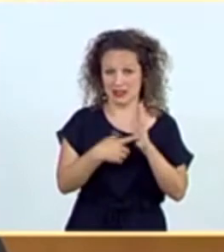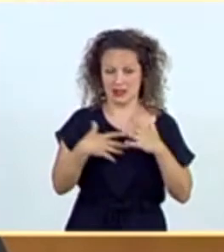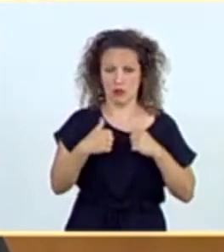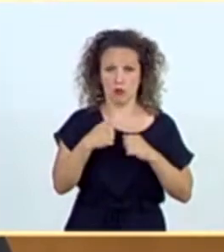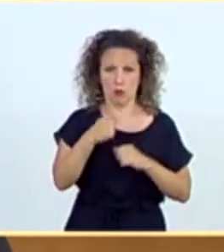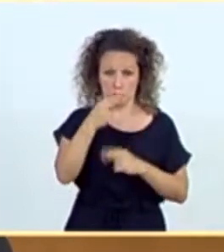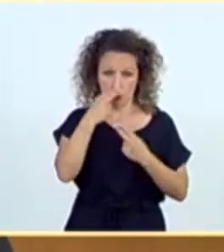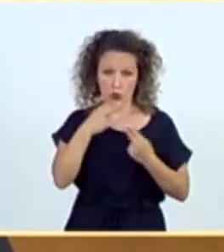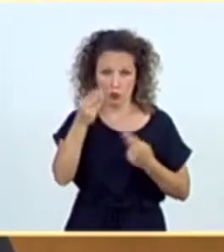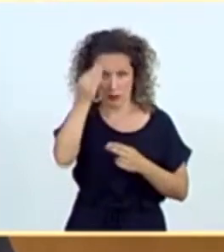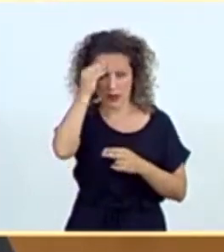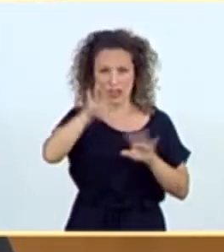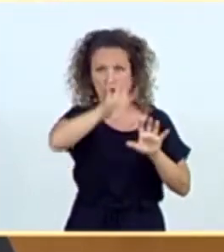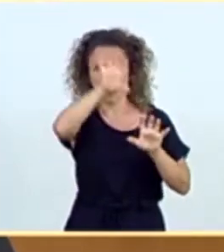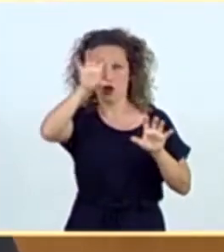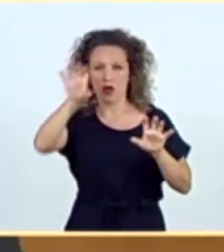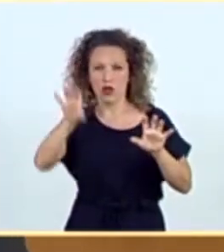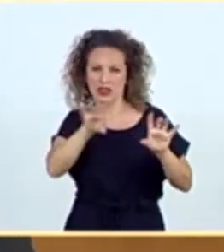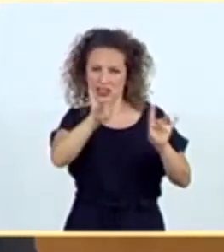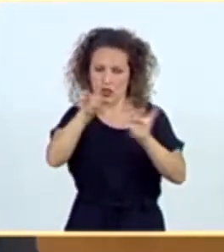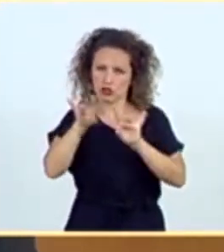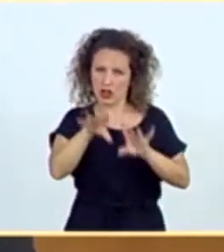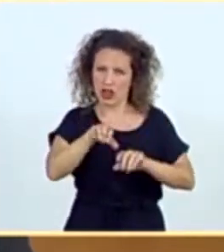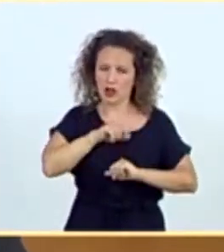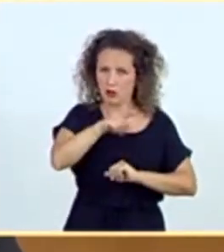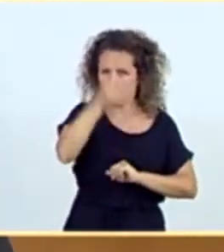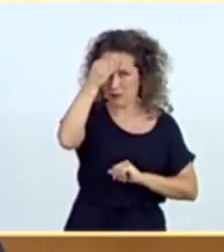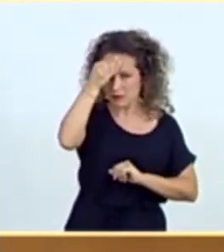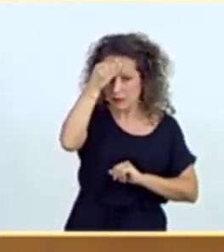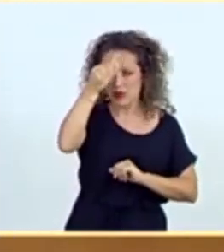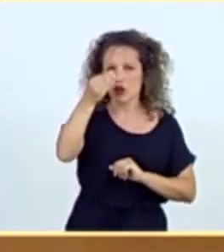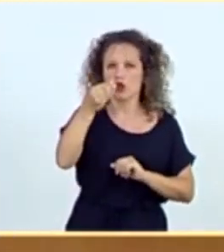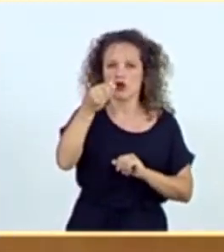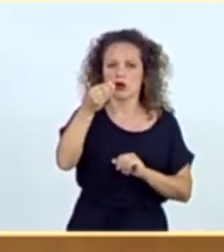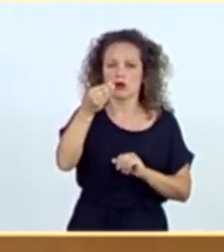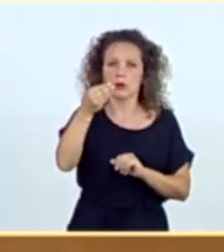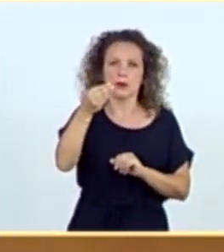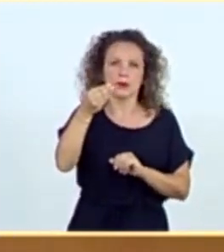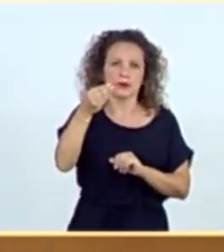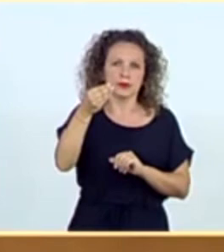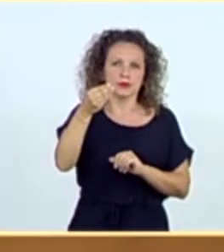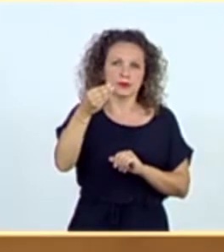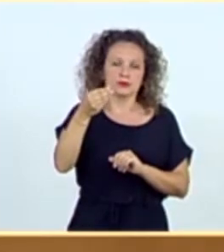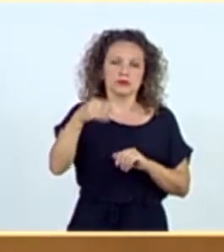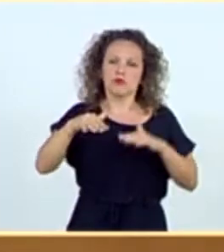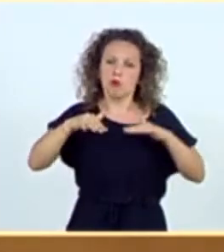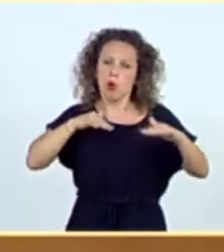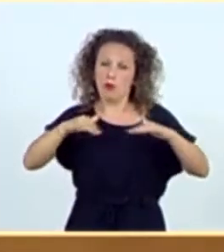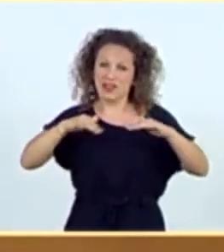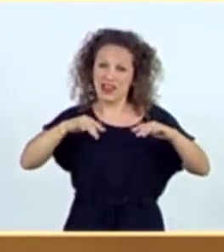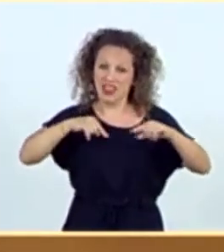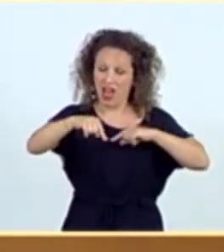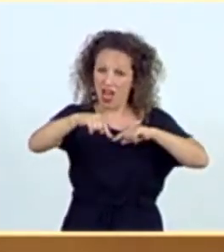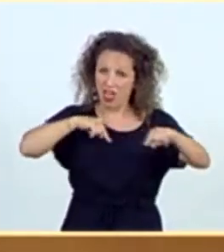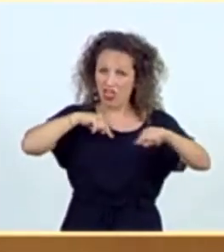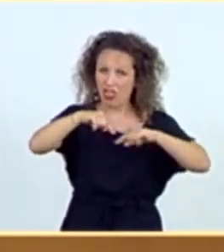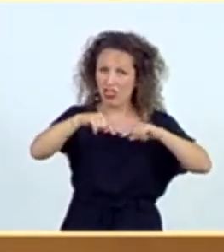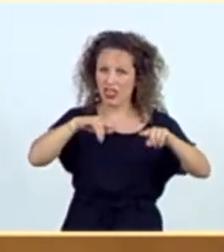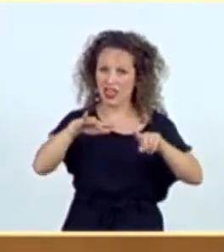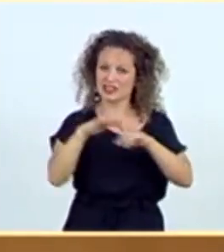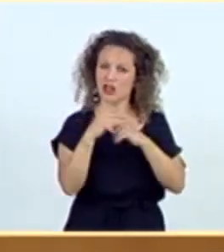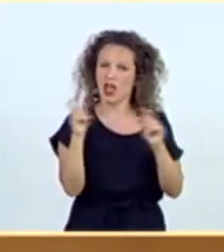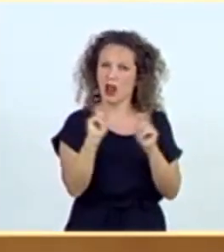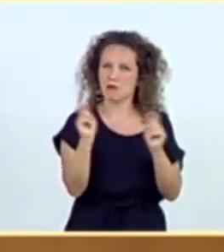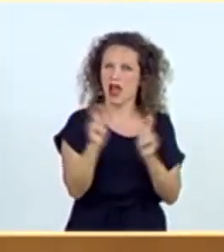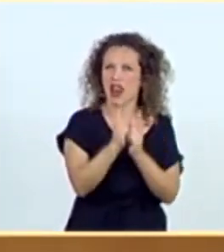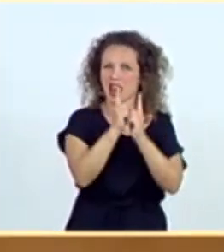territoriales? ¿Considera hacer modificaciones legislativas que permitan limitar la movilidad y evitar estados de alarma tan